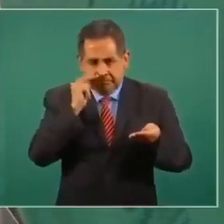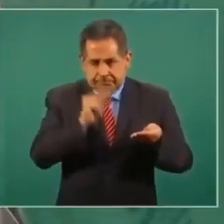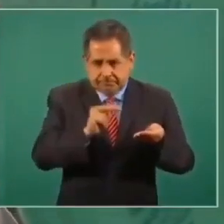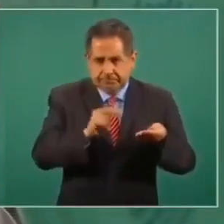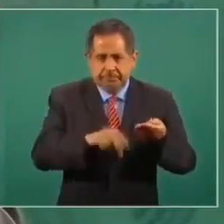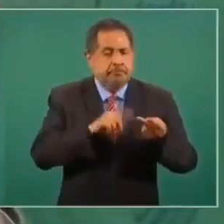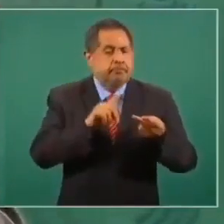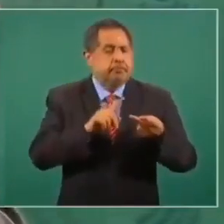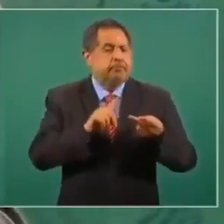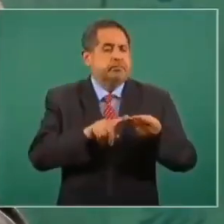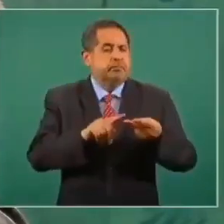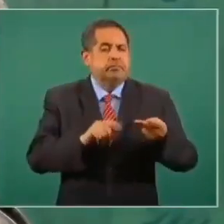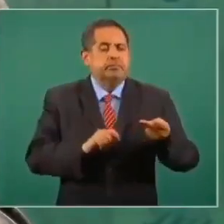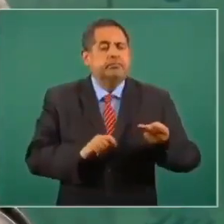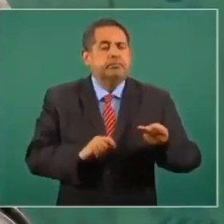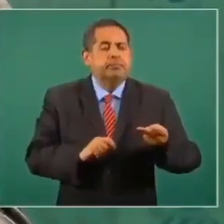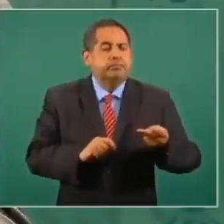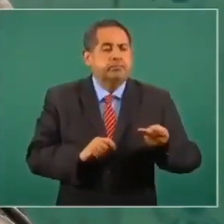vacuna,